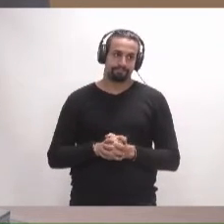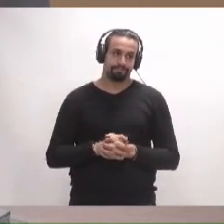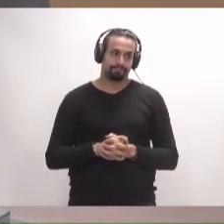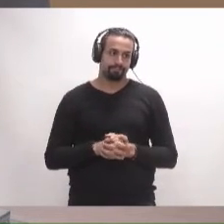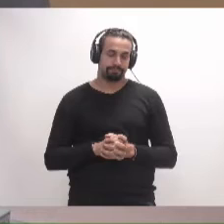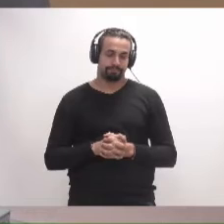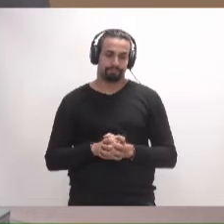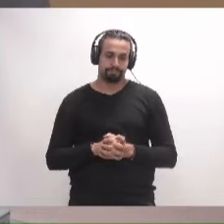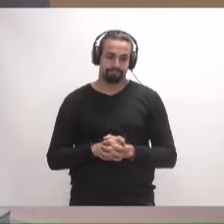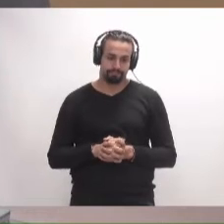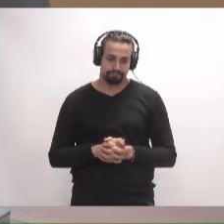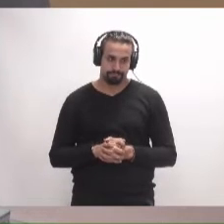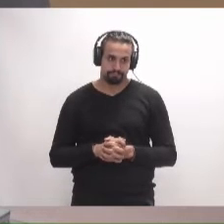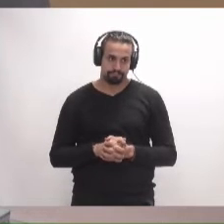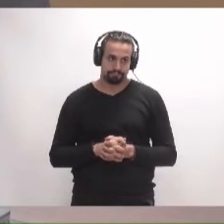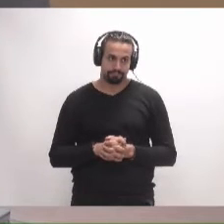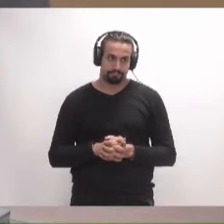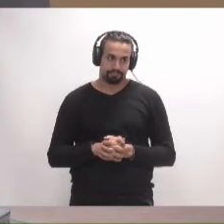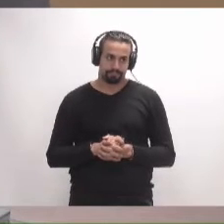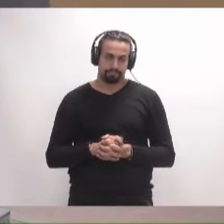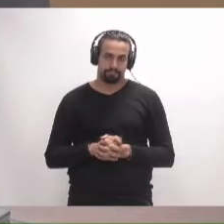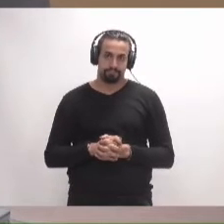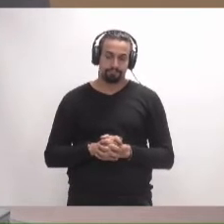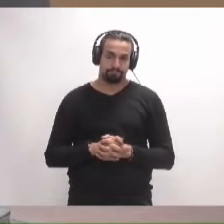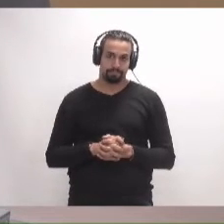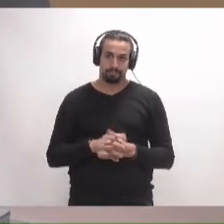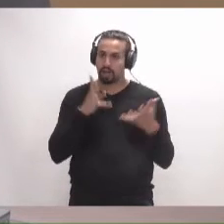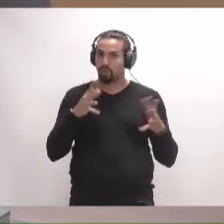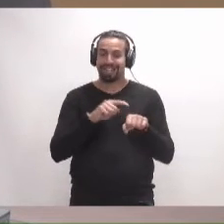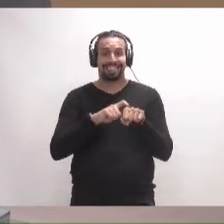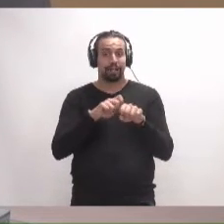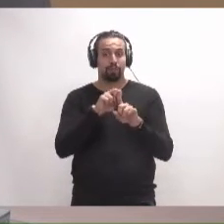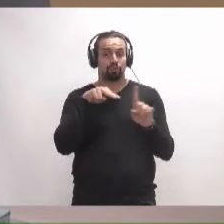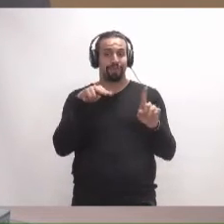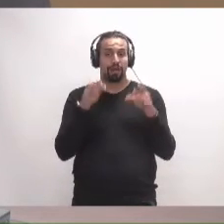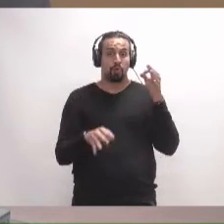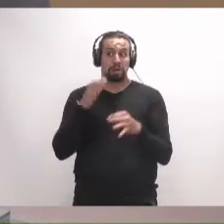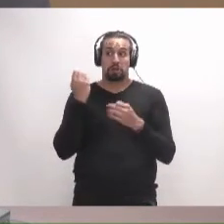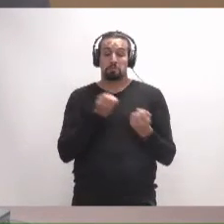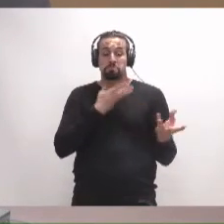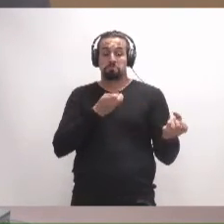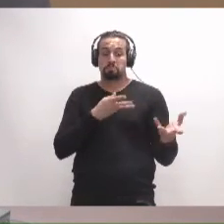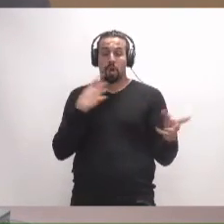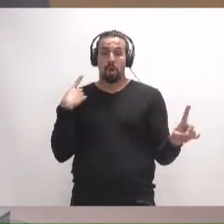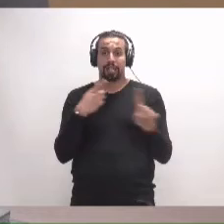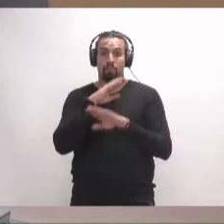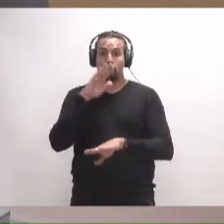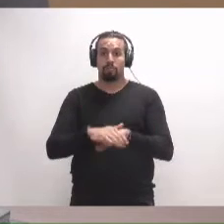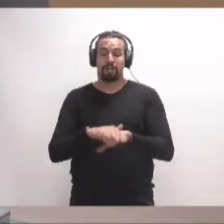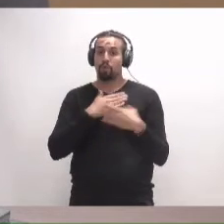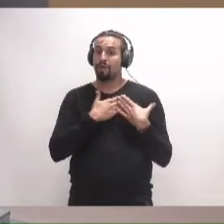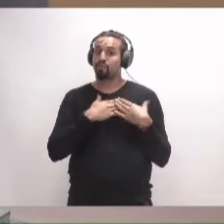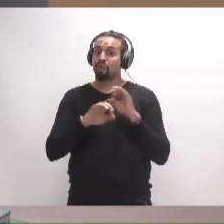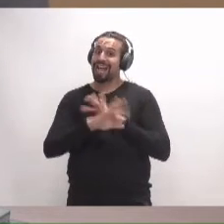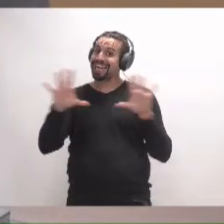Están poniéndose criterios del punto de vista jurídico para cumplir una voluntad